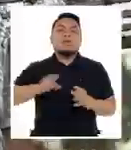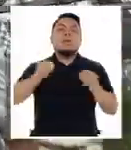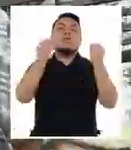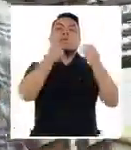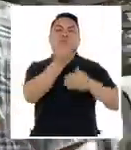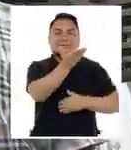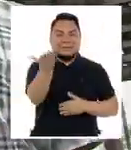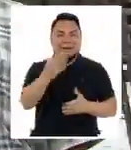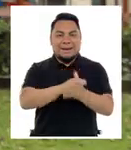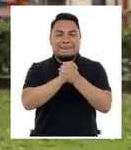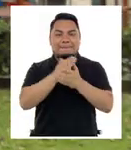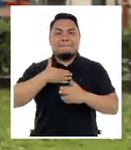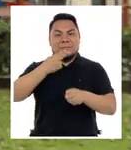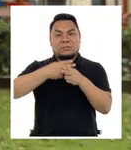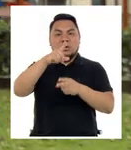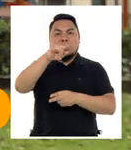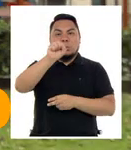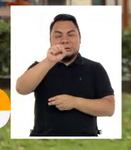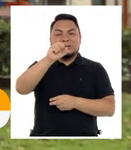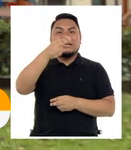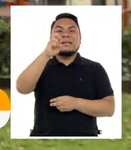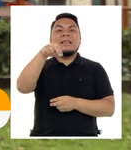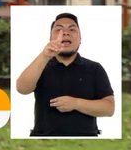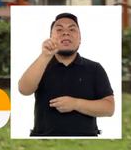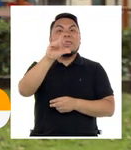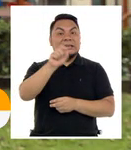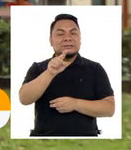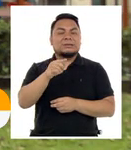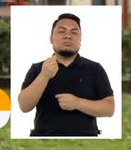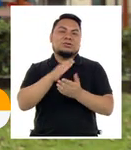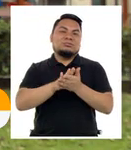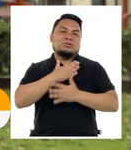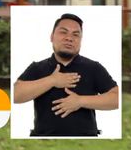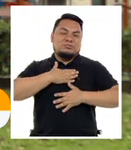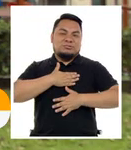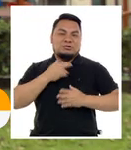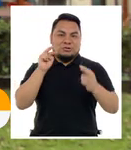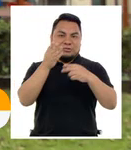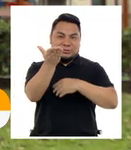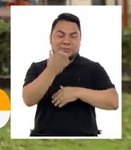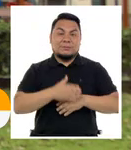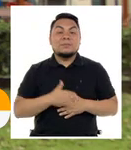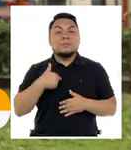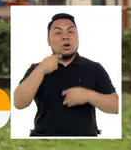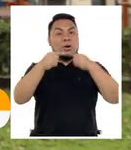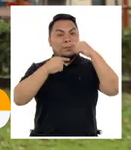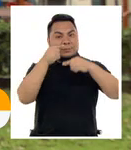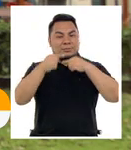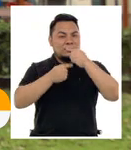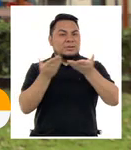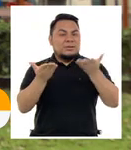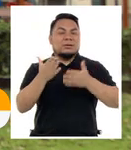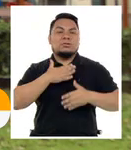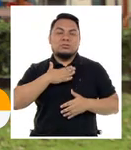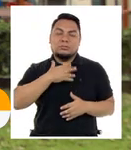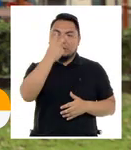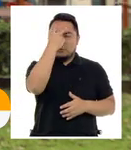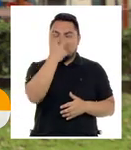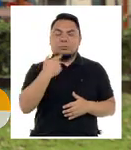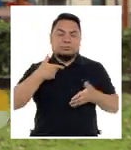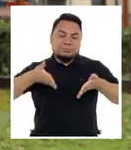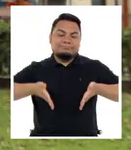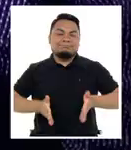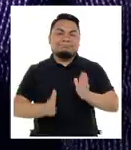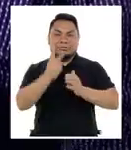¿Cómo están amigos? Mi nombre es Luis Hernández, me da mucho gusto estar con ustedes y para empezar me gustaría contarles que yo tengo